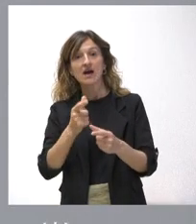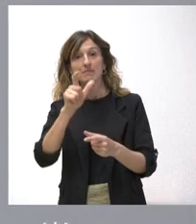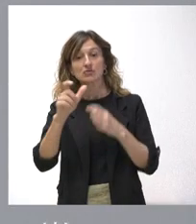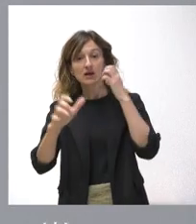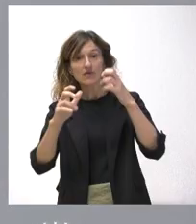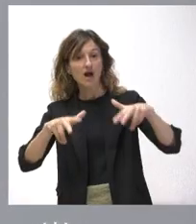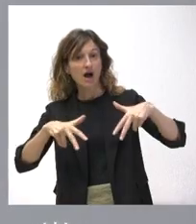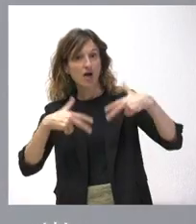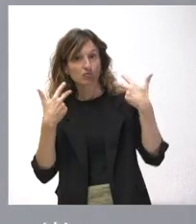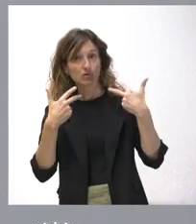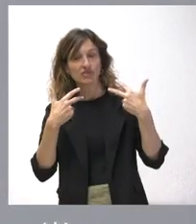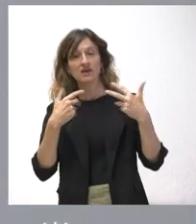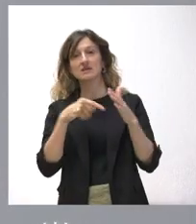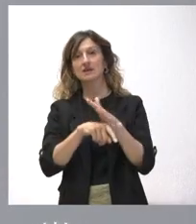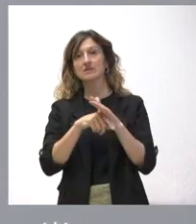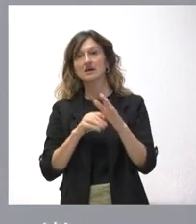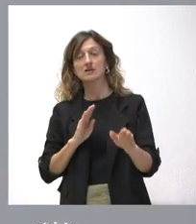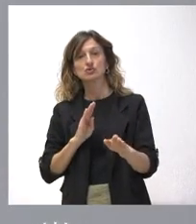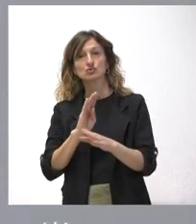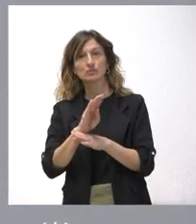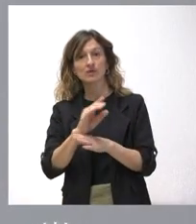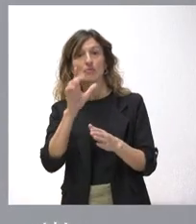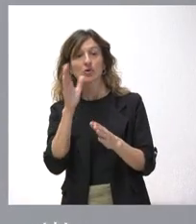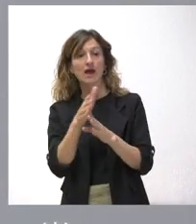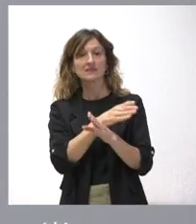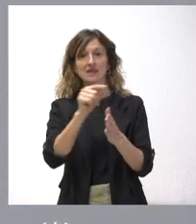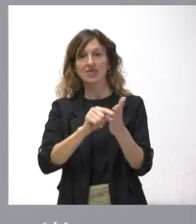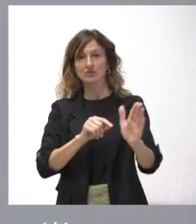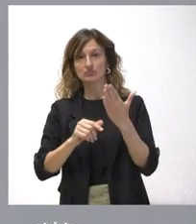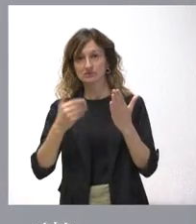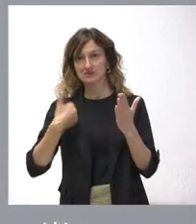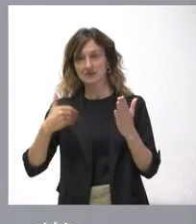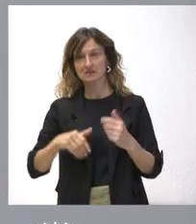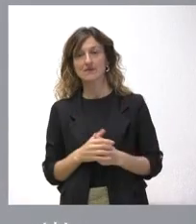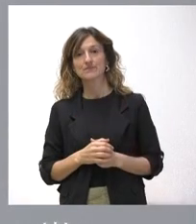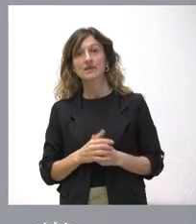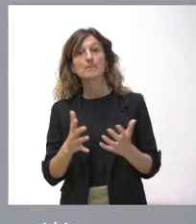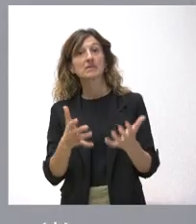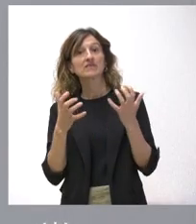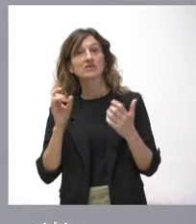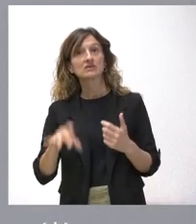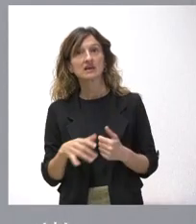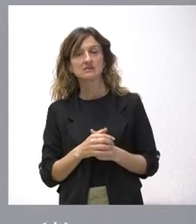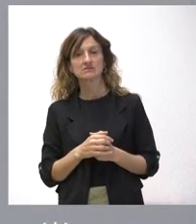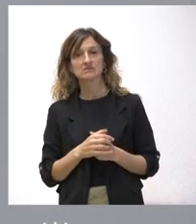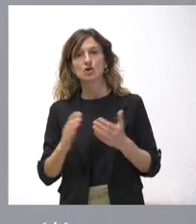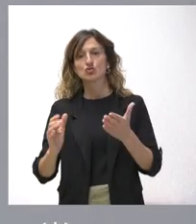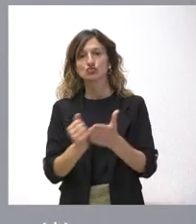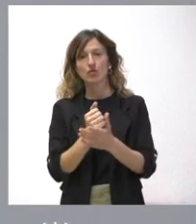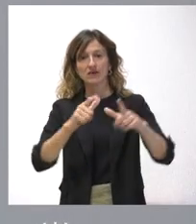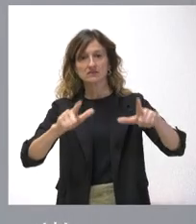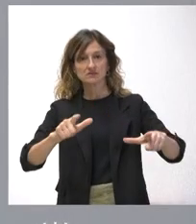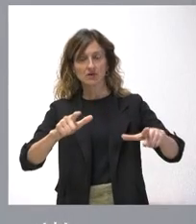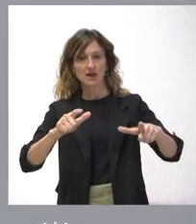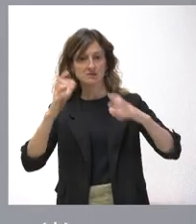autoricen a tramitar esta subvención conforme a los datos que ya están disponibles. ¿Quiénes son los beneficiarios? Pues todas las explotaciones agrarias